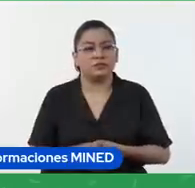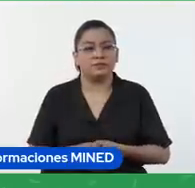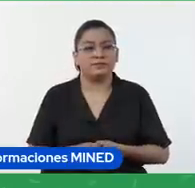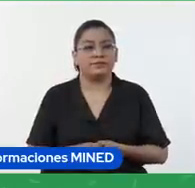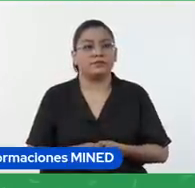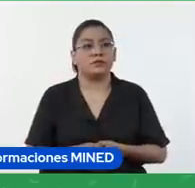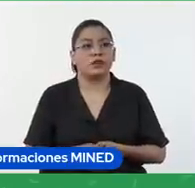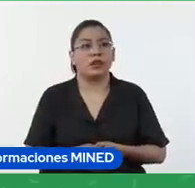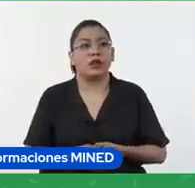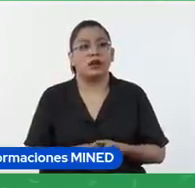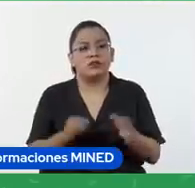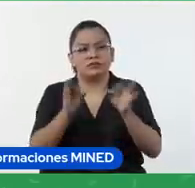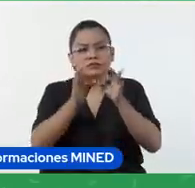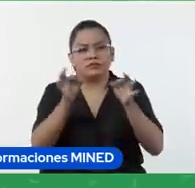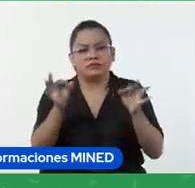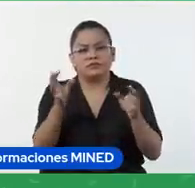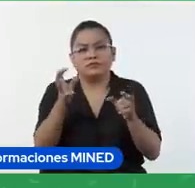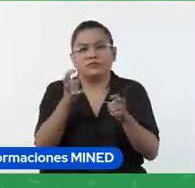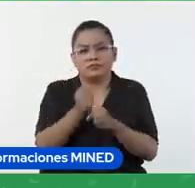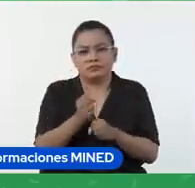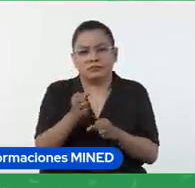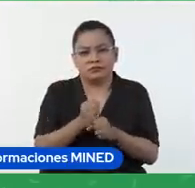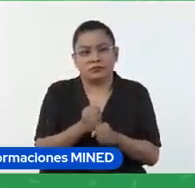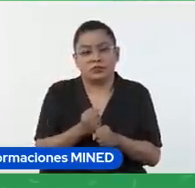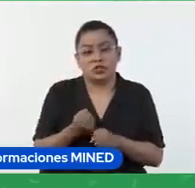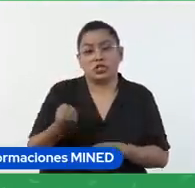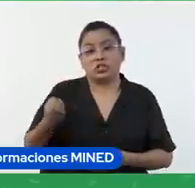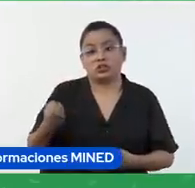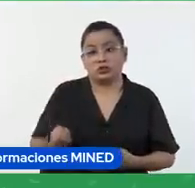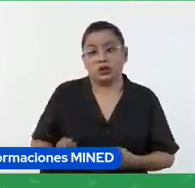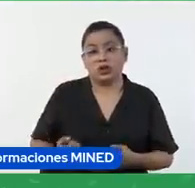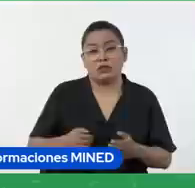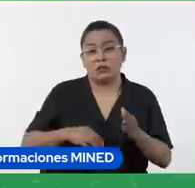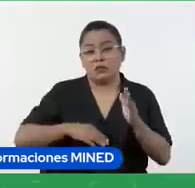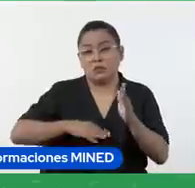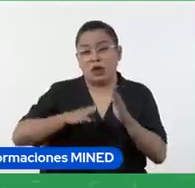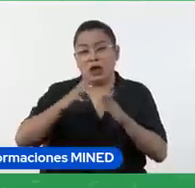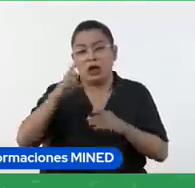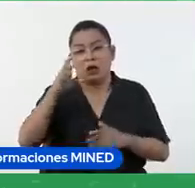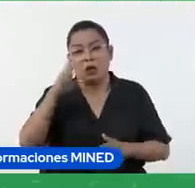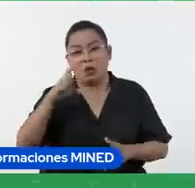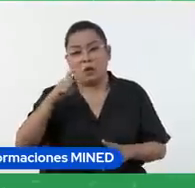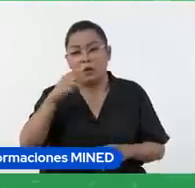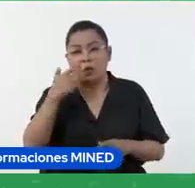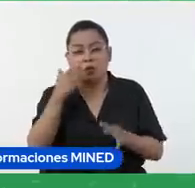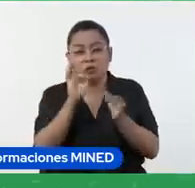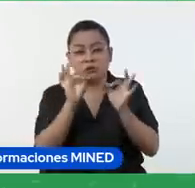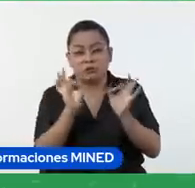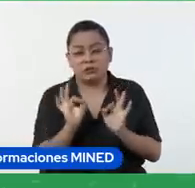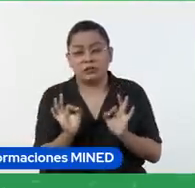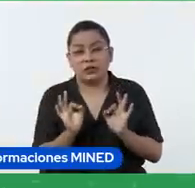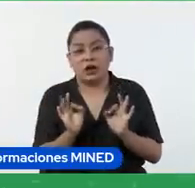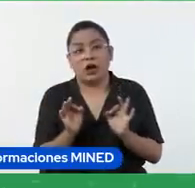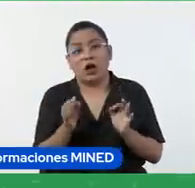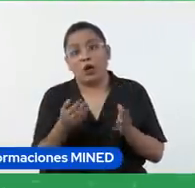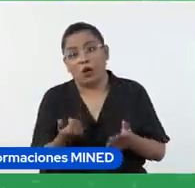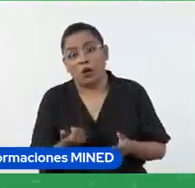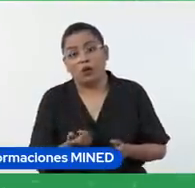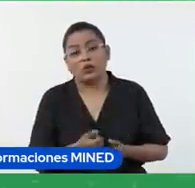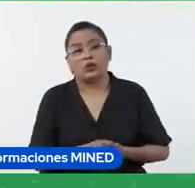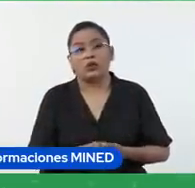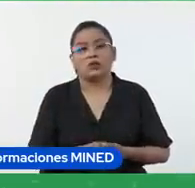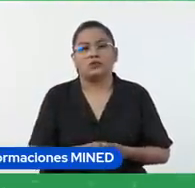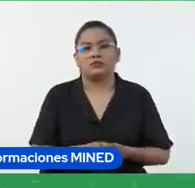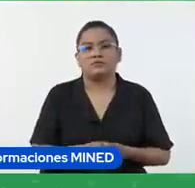es un texto breve tal vez un estudiante va a hacer una reflexión un texto muy grande otros lo hacen mucho más